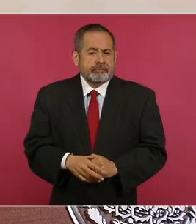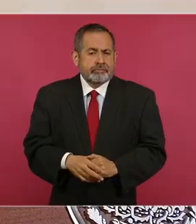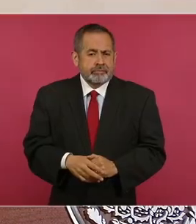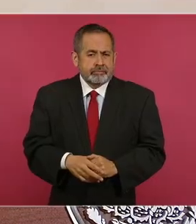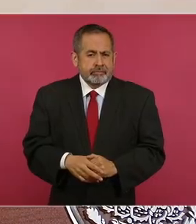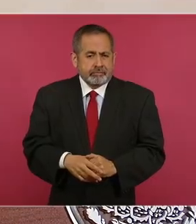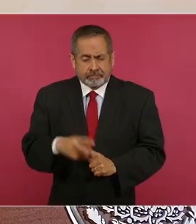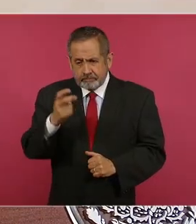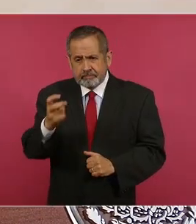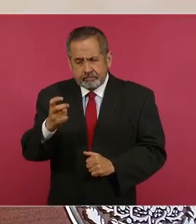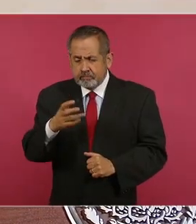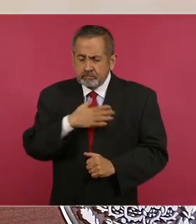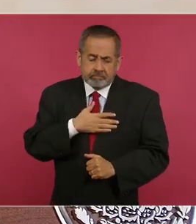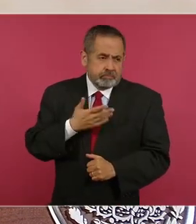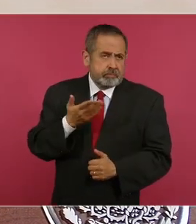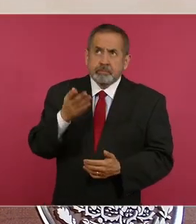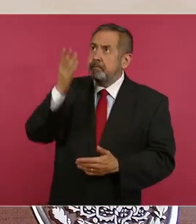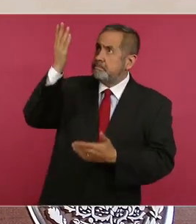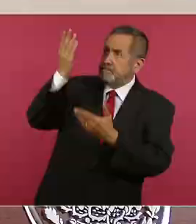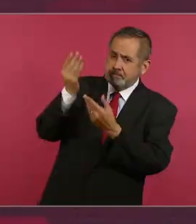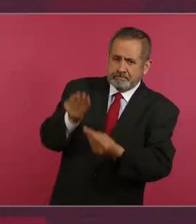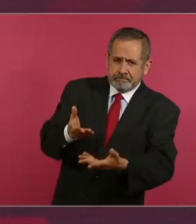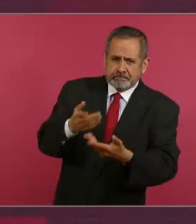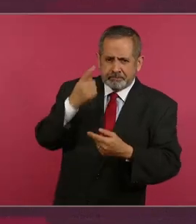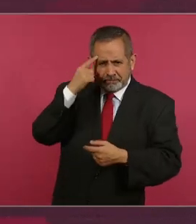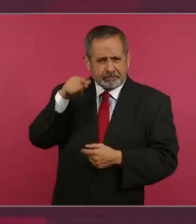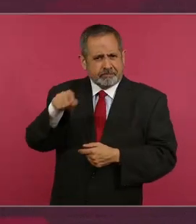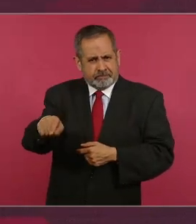diría es una bendición para Guatemala,